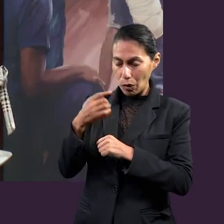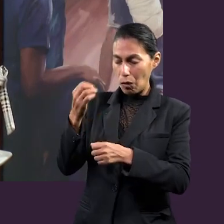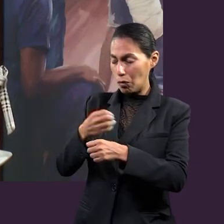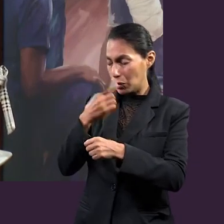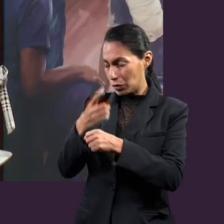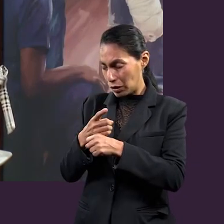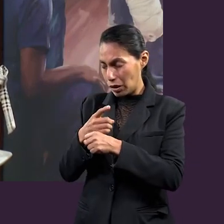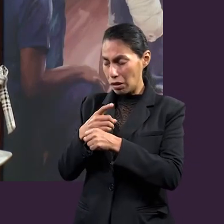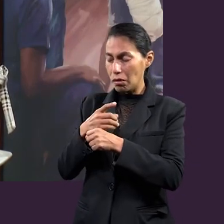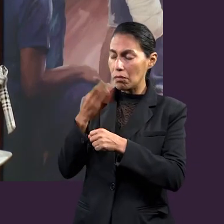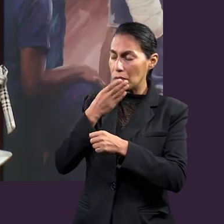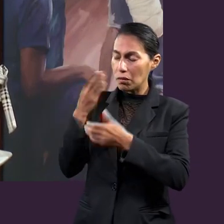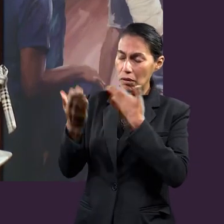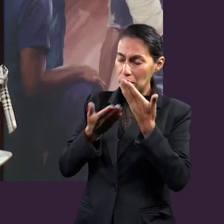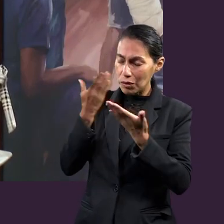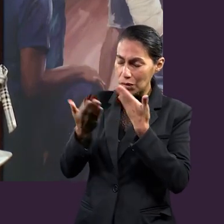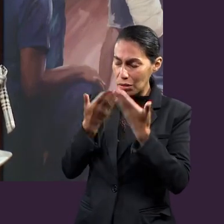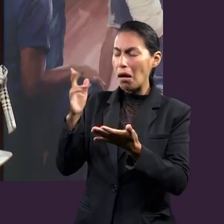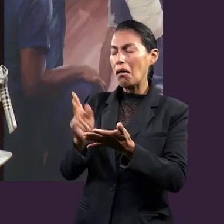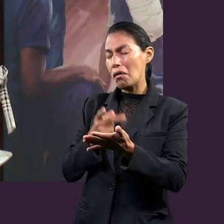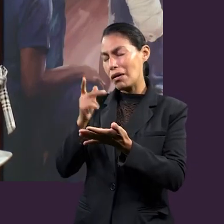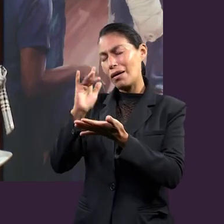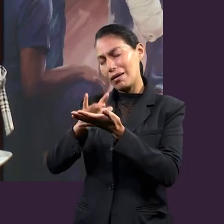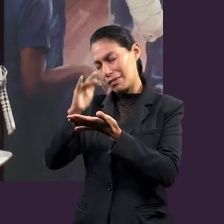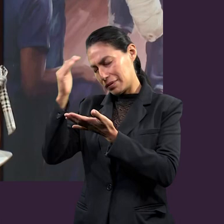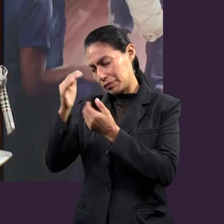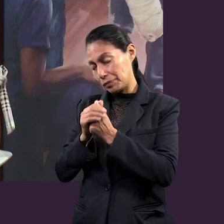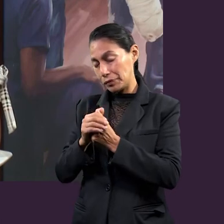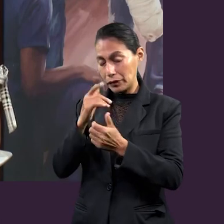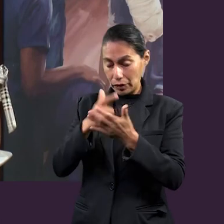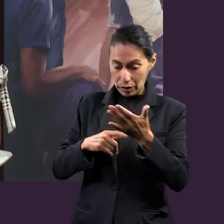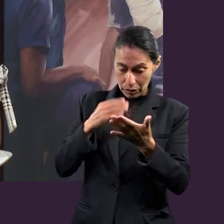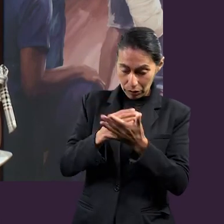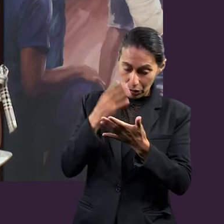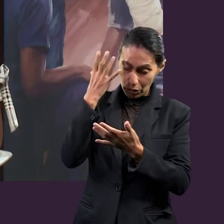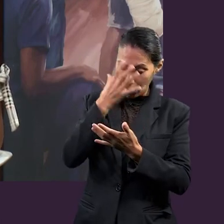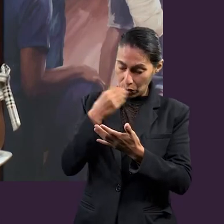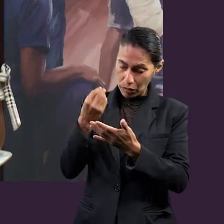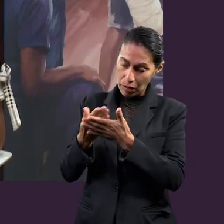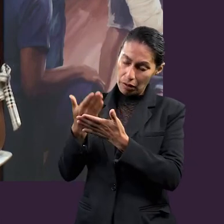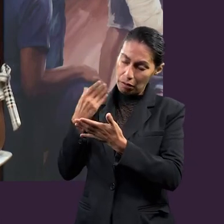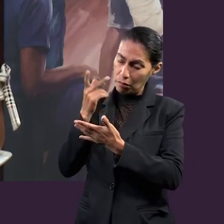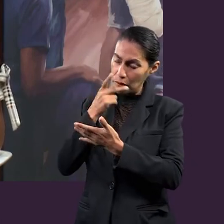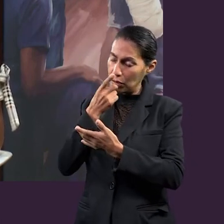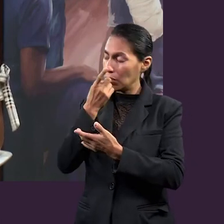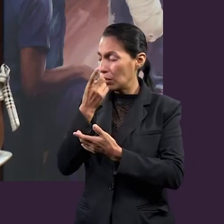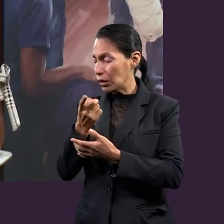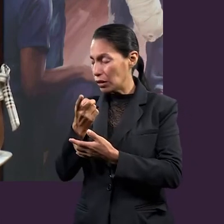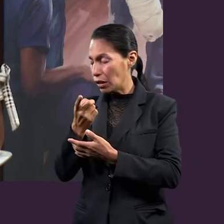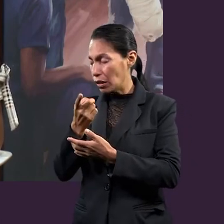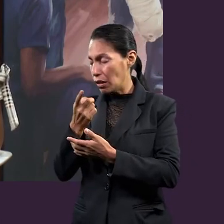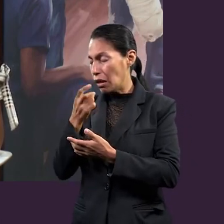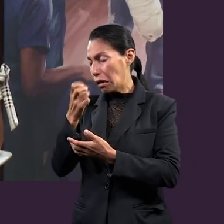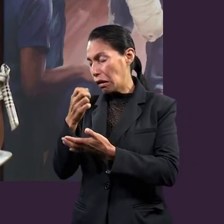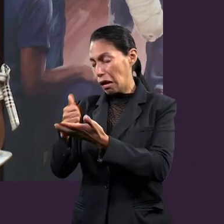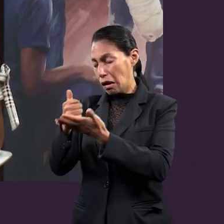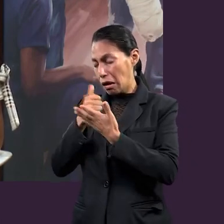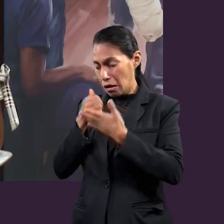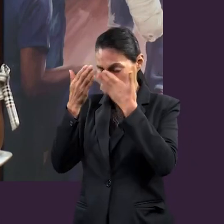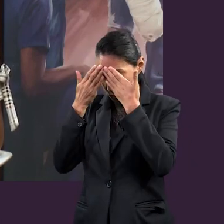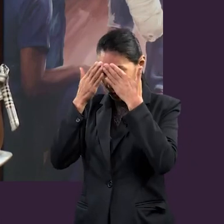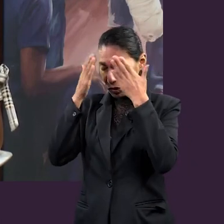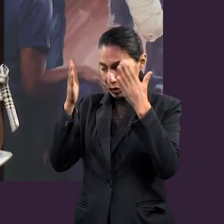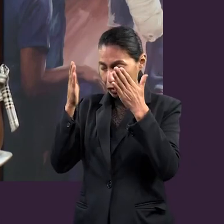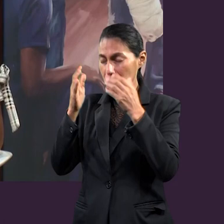agradecidos por la oportunidad que nos das de poder estudiar tu palabra nuevamente. Gracias por esta bella lección que, como lo comentó el pastor, nos está ayudando a